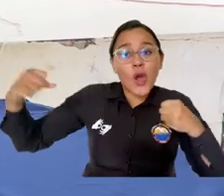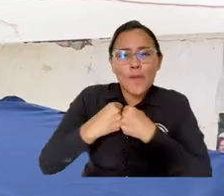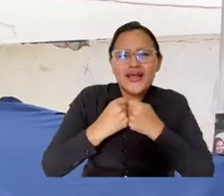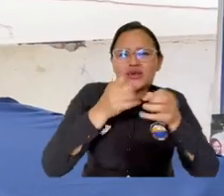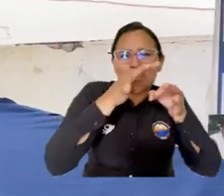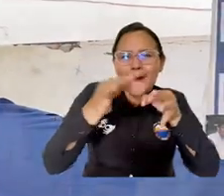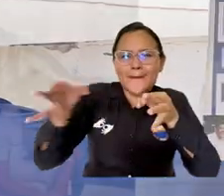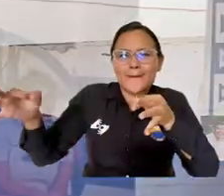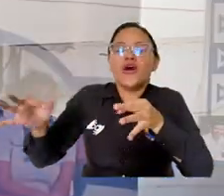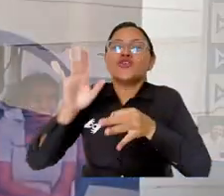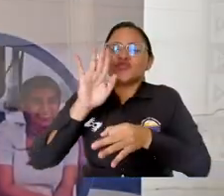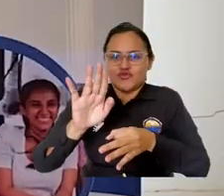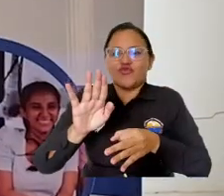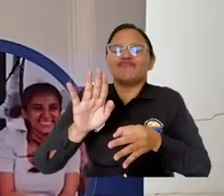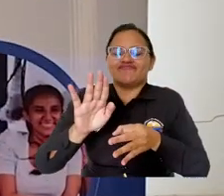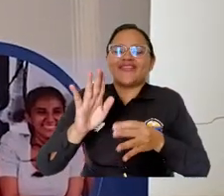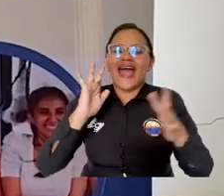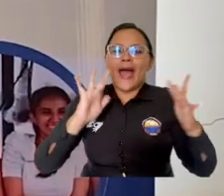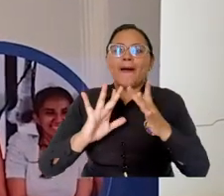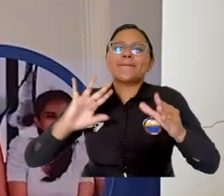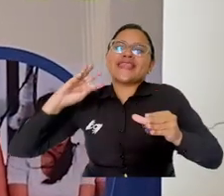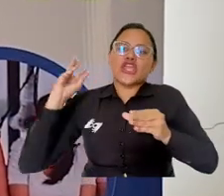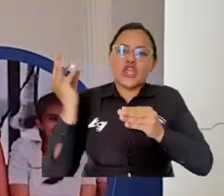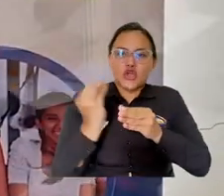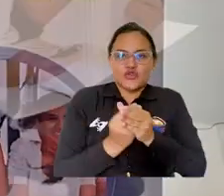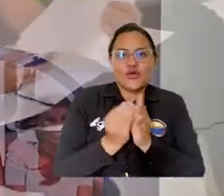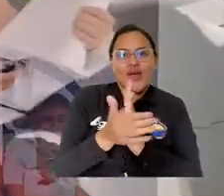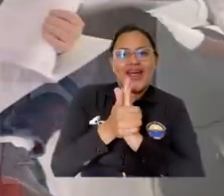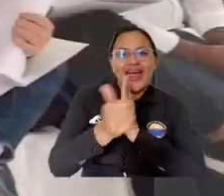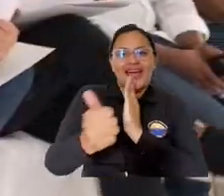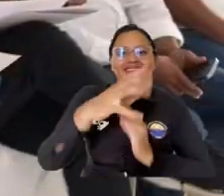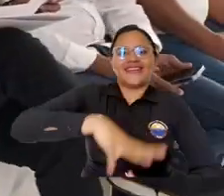específicos del programa de inclusión Talento Magdalena.